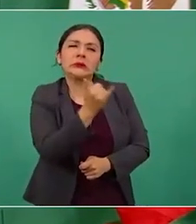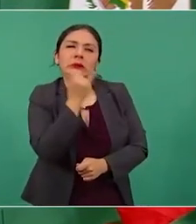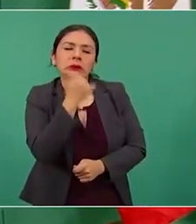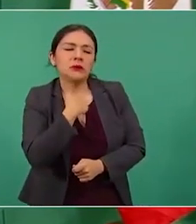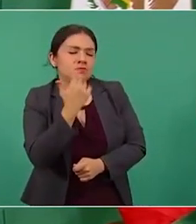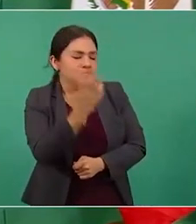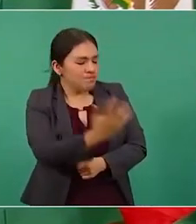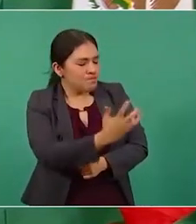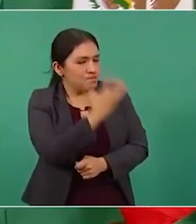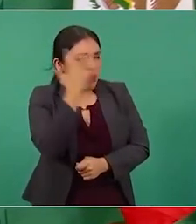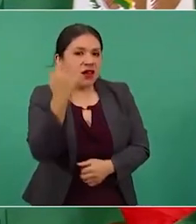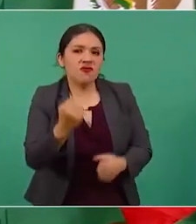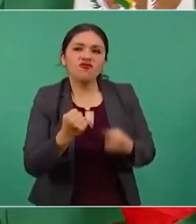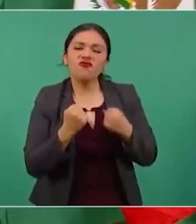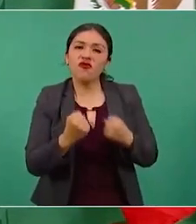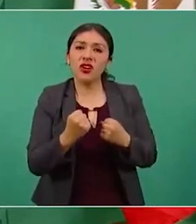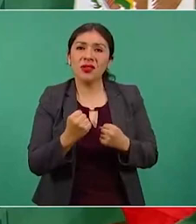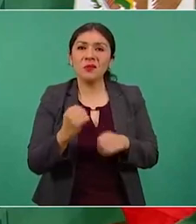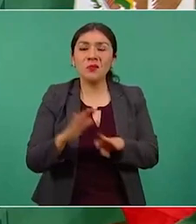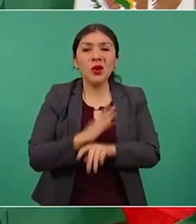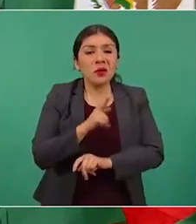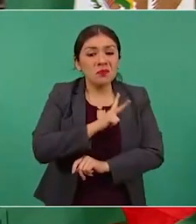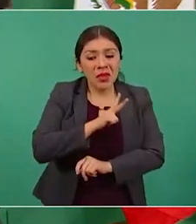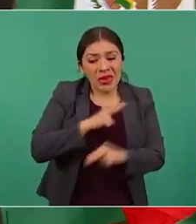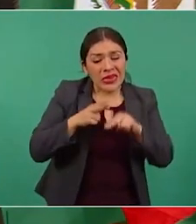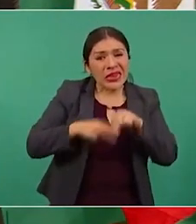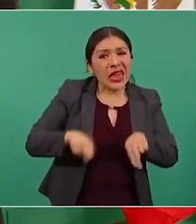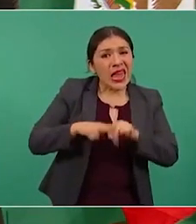usted porque este mi nieto